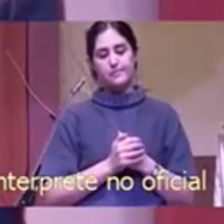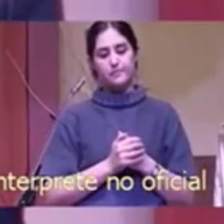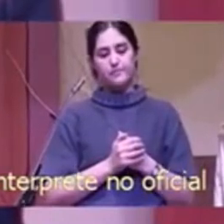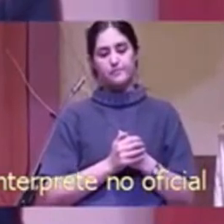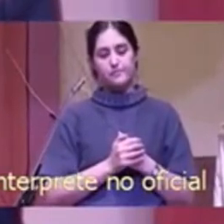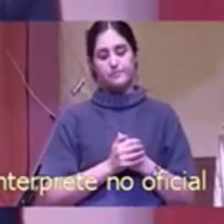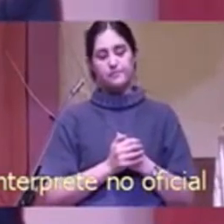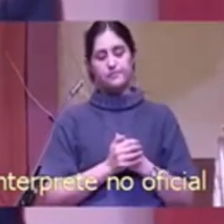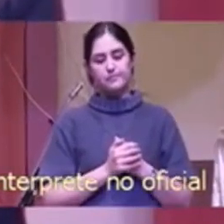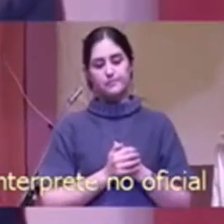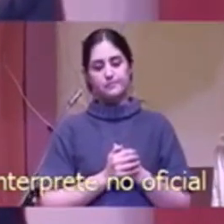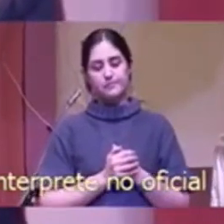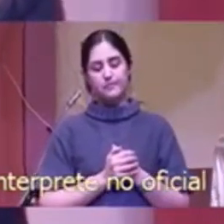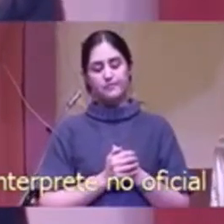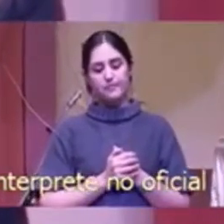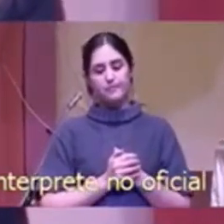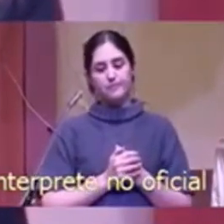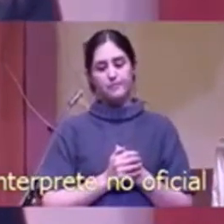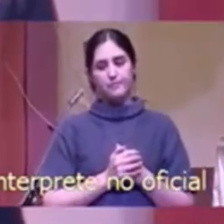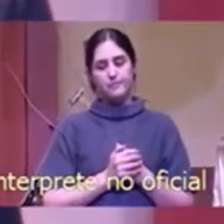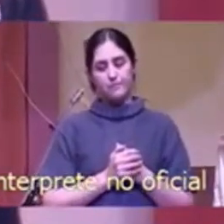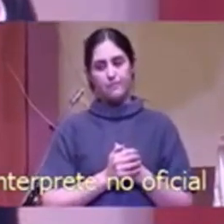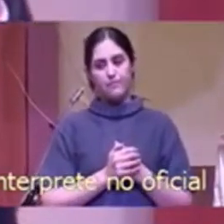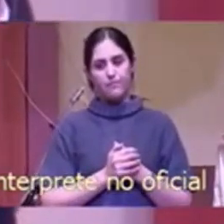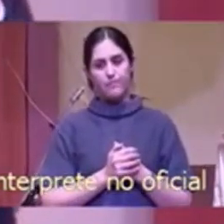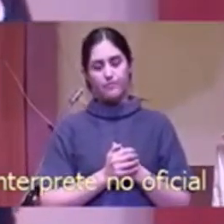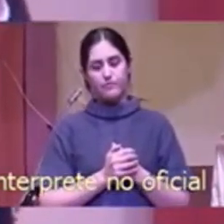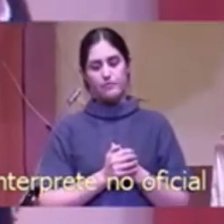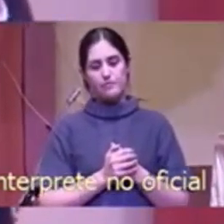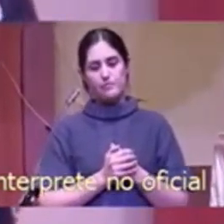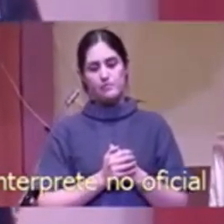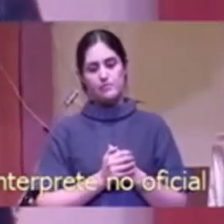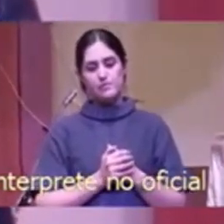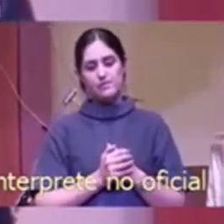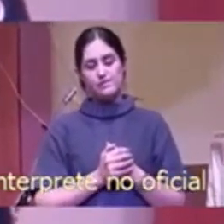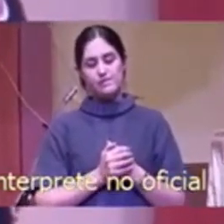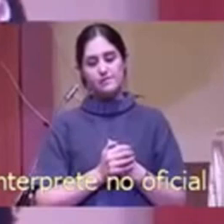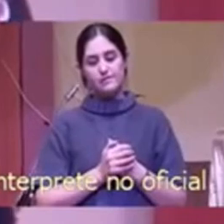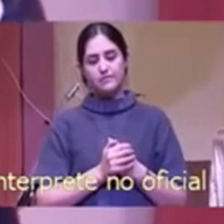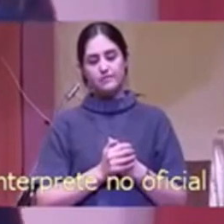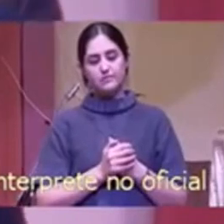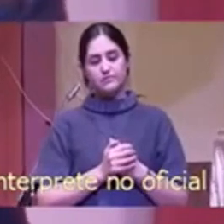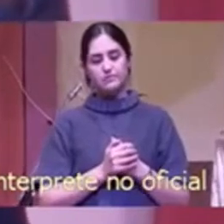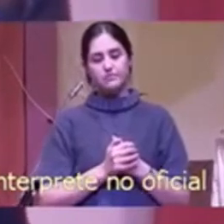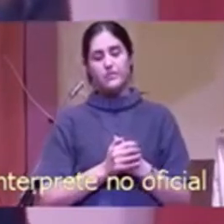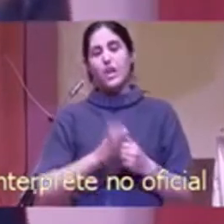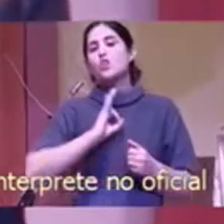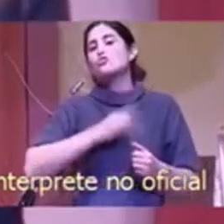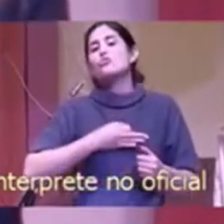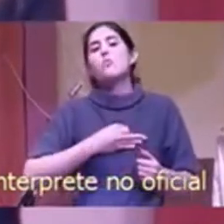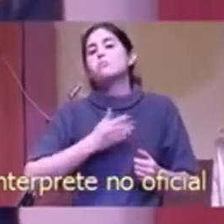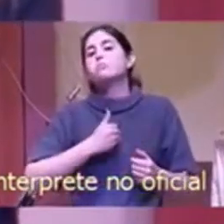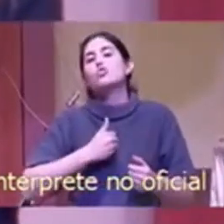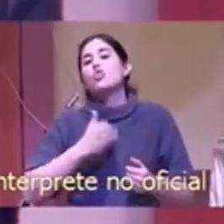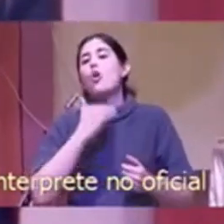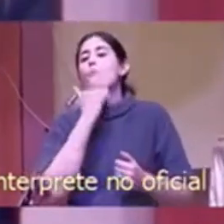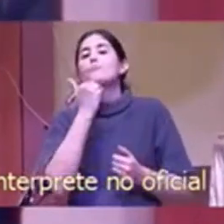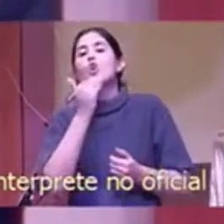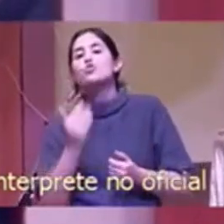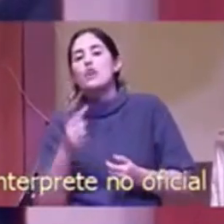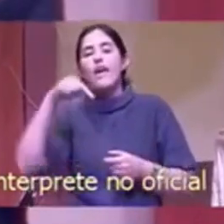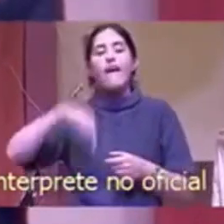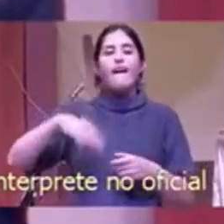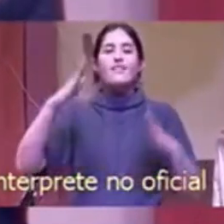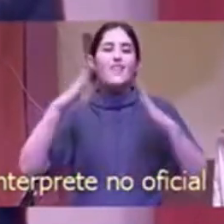son las sombras que muchas veces nos perdemos con la luz.